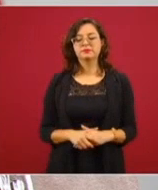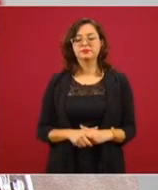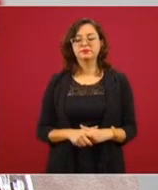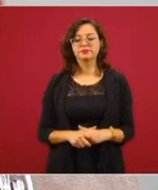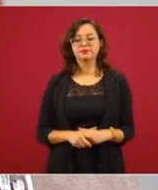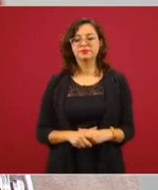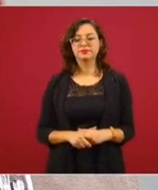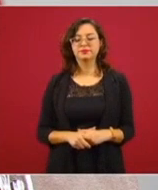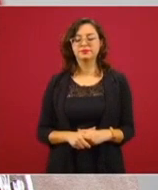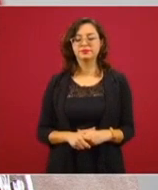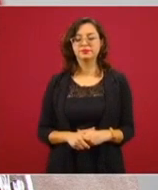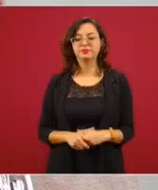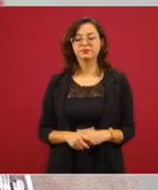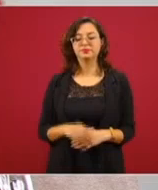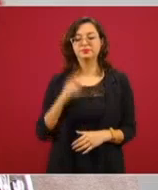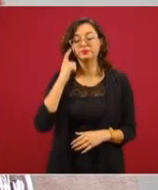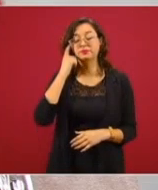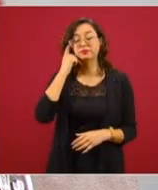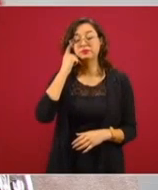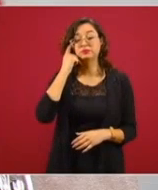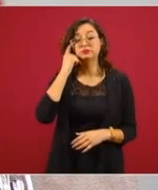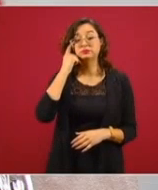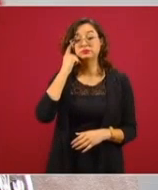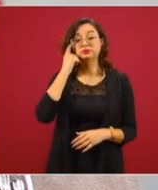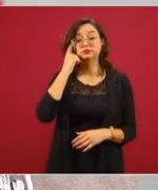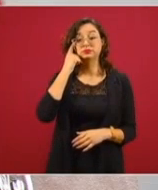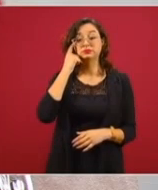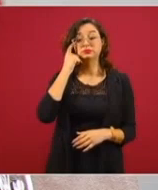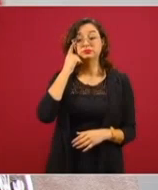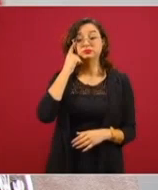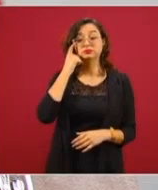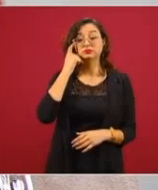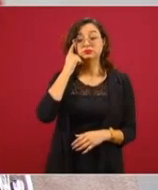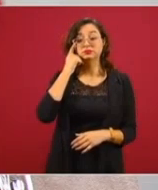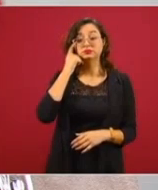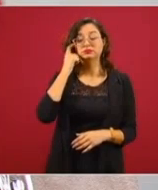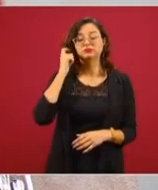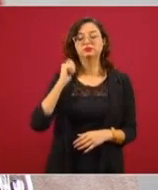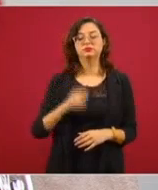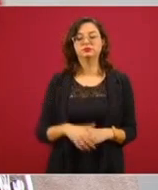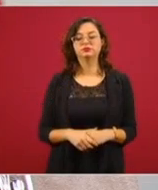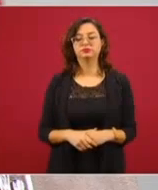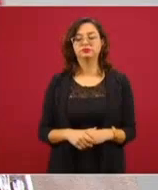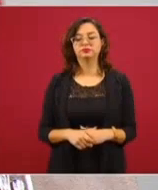Va a estar protegido